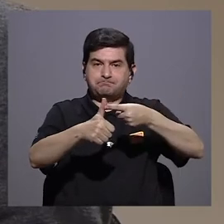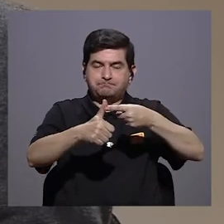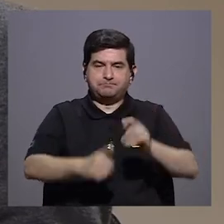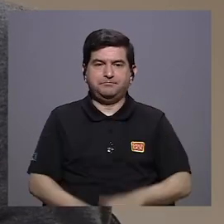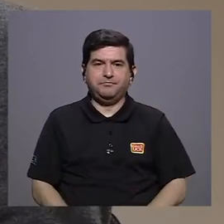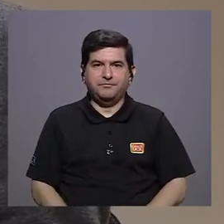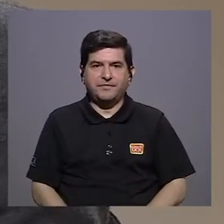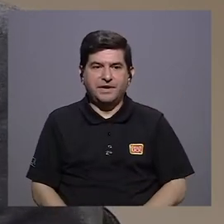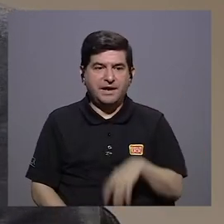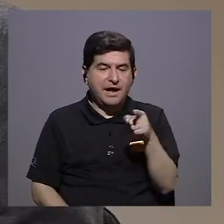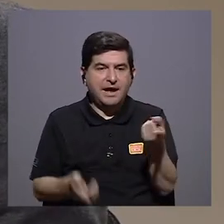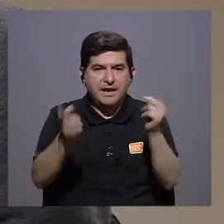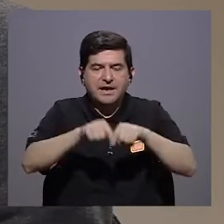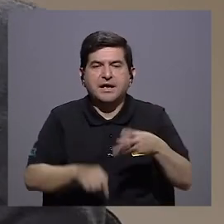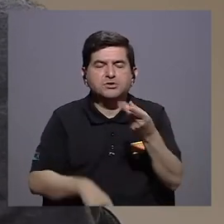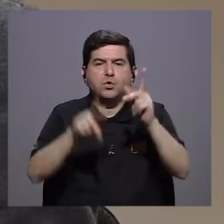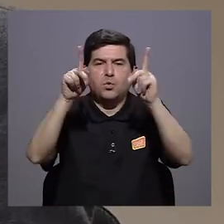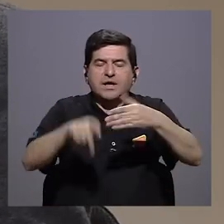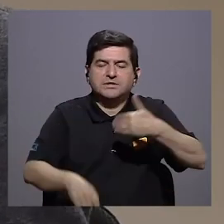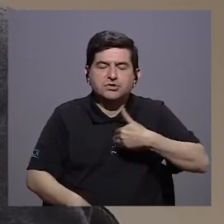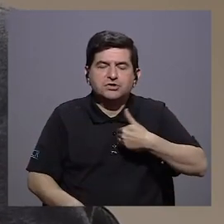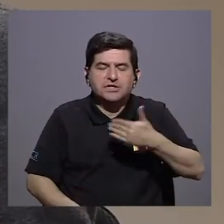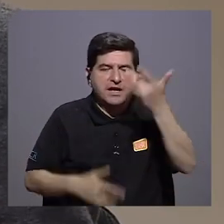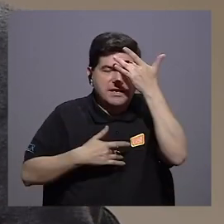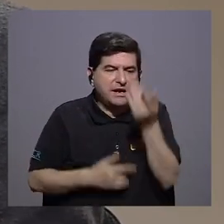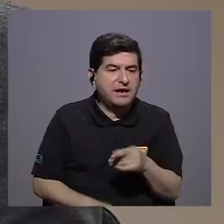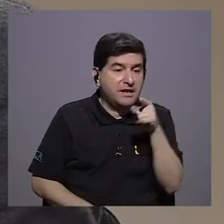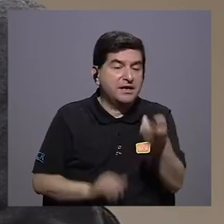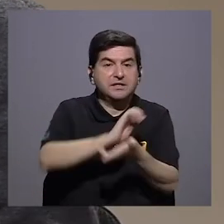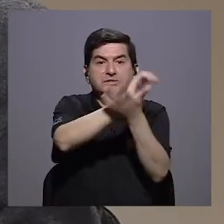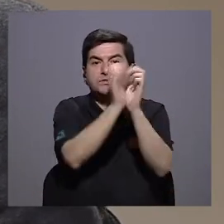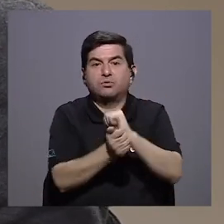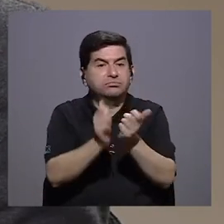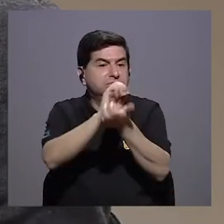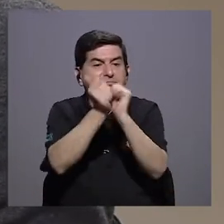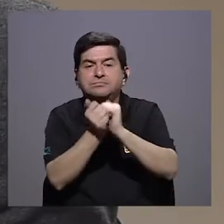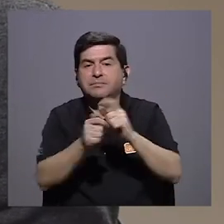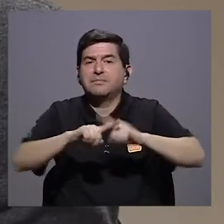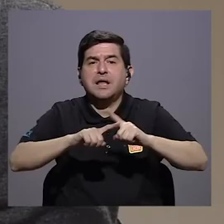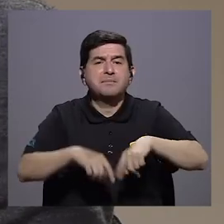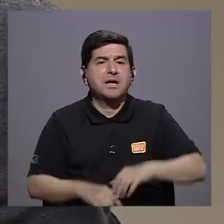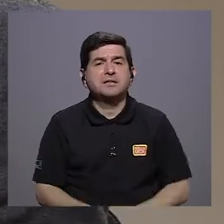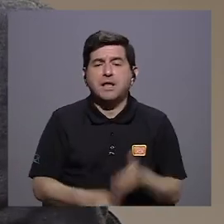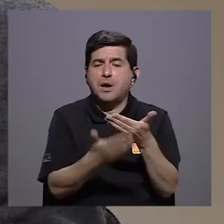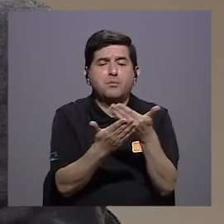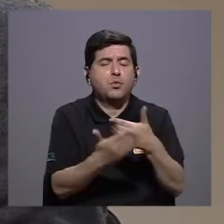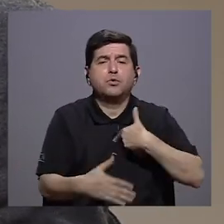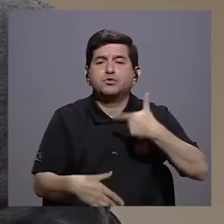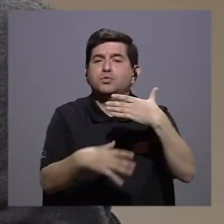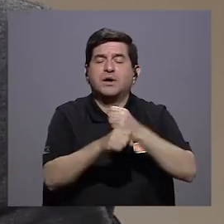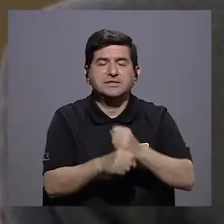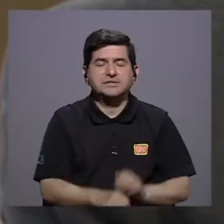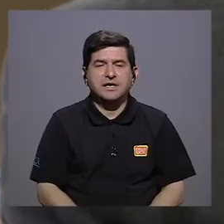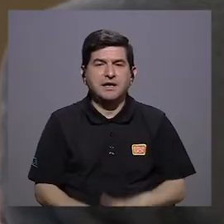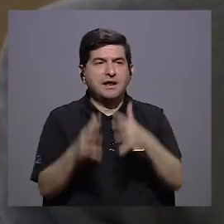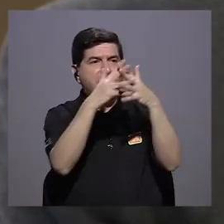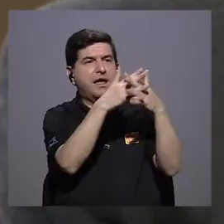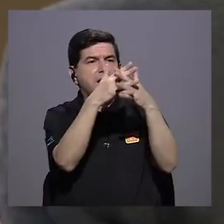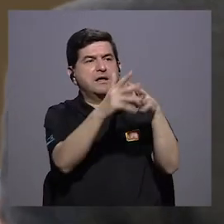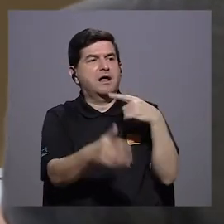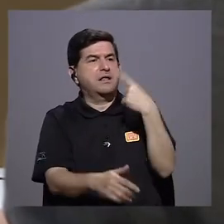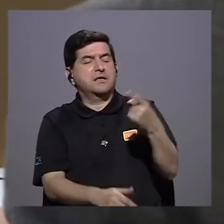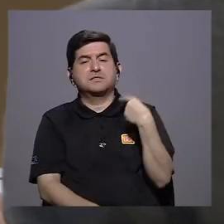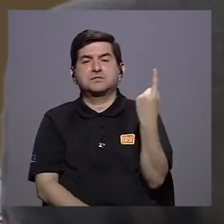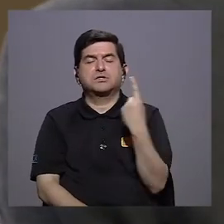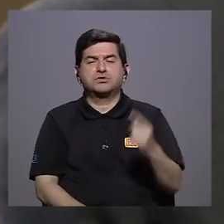primero, el denominador, es decir, cuánta gente tiene la enfermedad. Y eso cambia mucho dependiendo de cuántas pruebas puedo hacer yo. En Estados Unidos